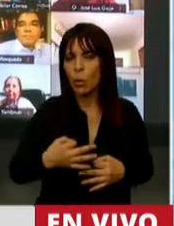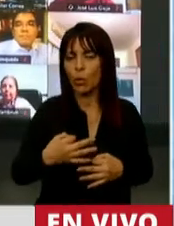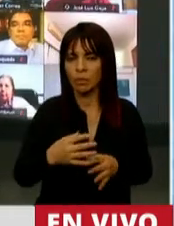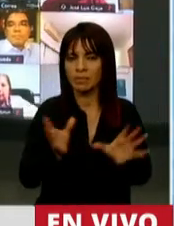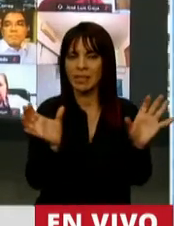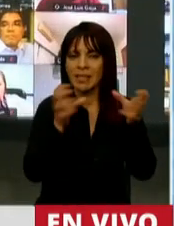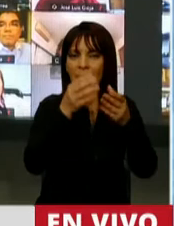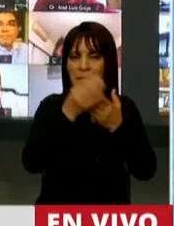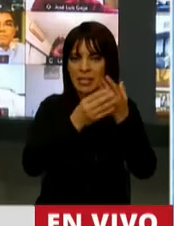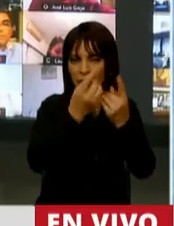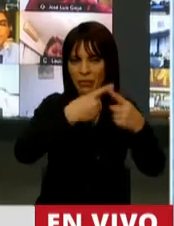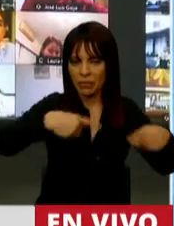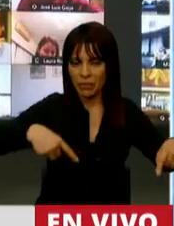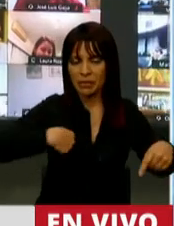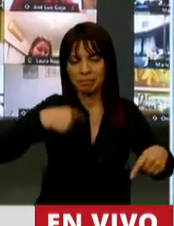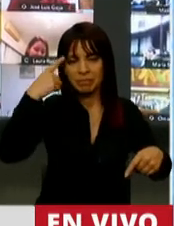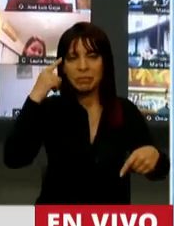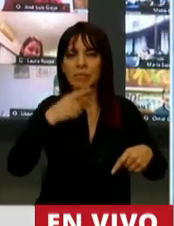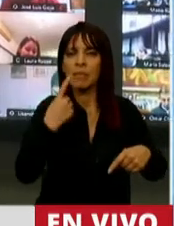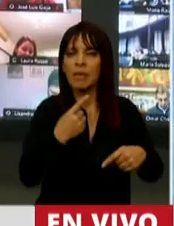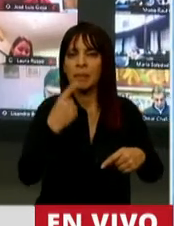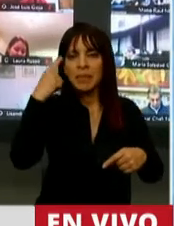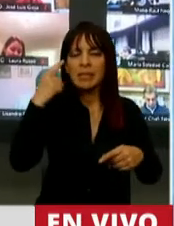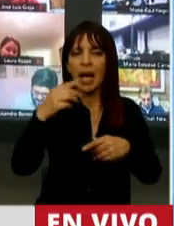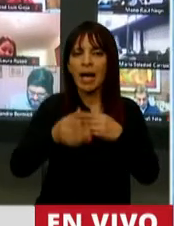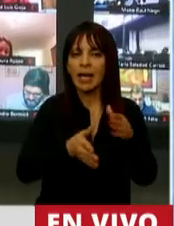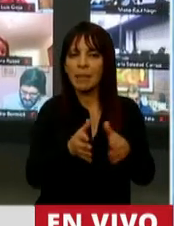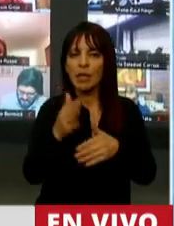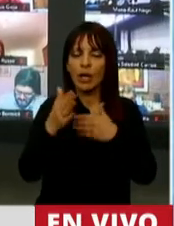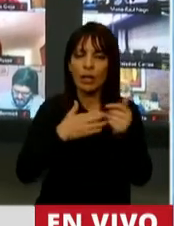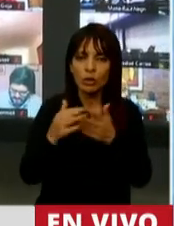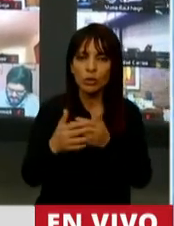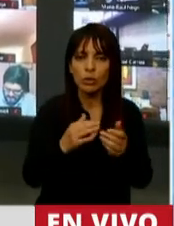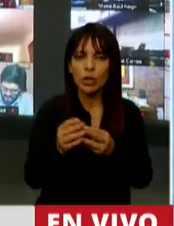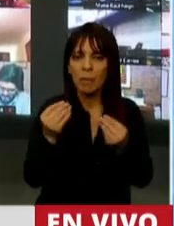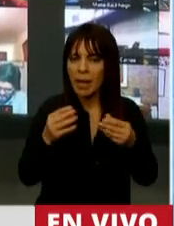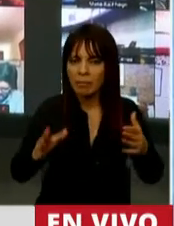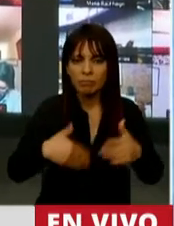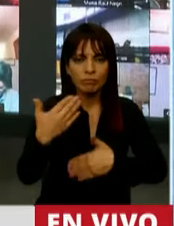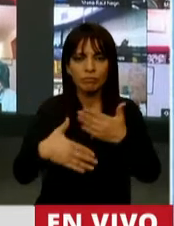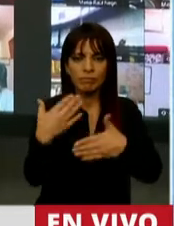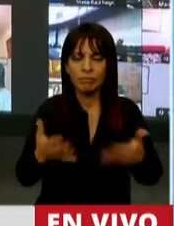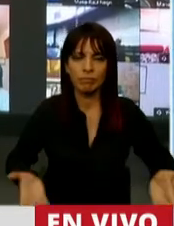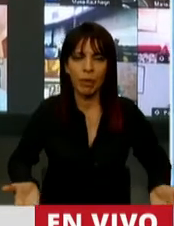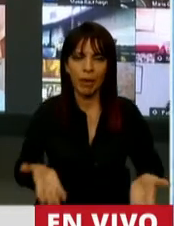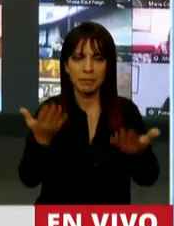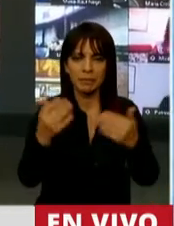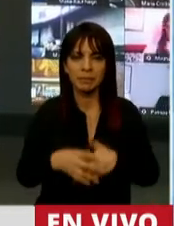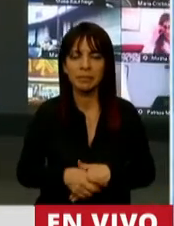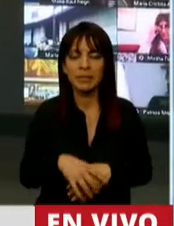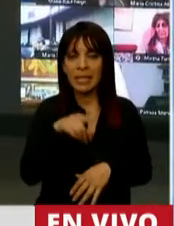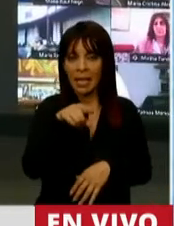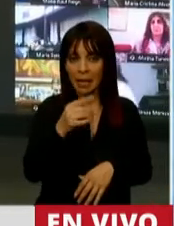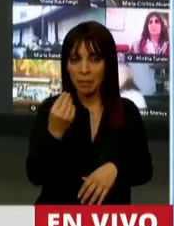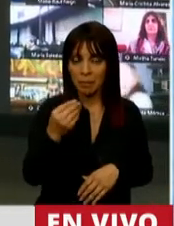creo que se trata este presupuesto de definir un camino de reconstrucción para levantarnos y andar de una vez. Y esto tiene que ver que